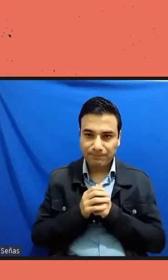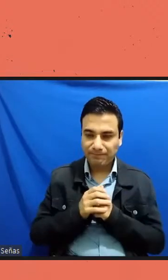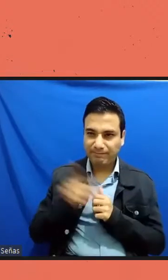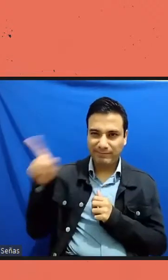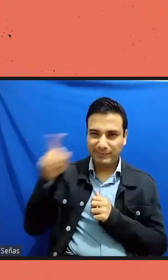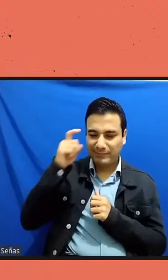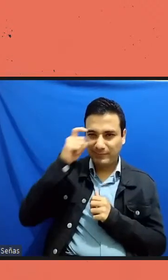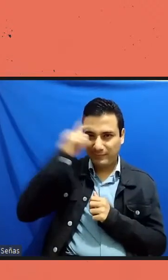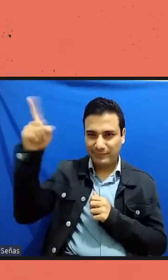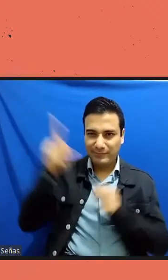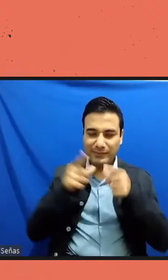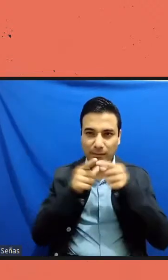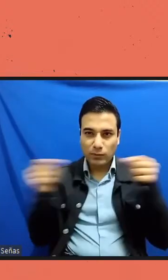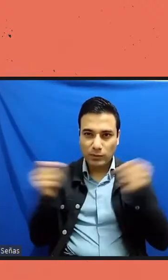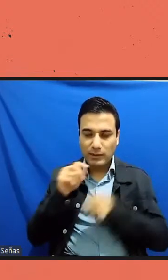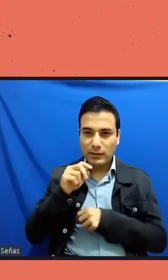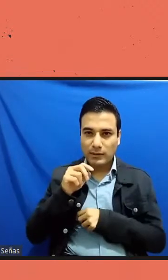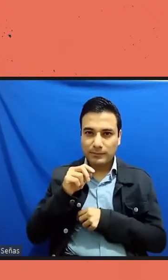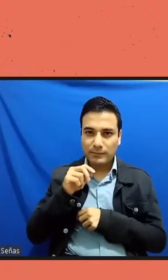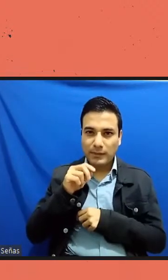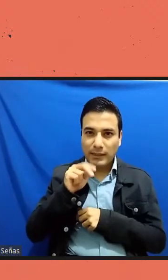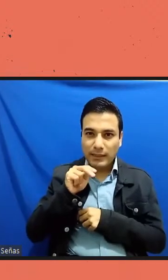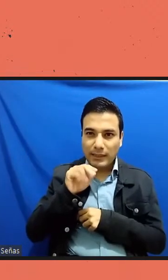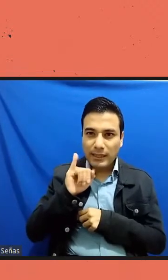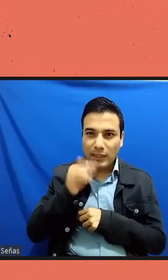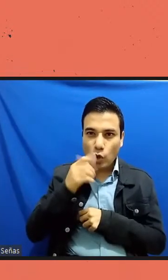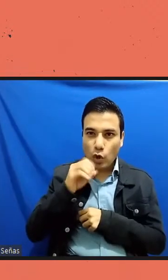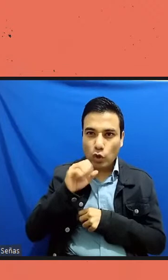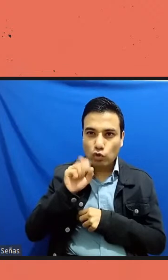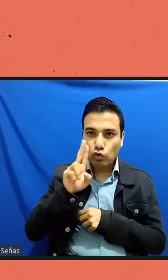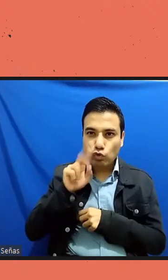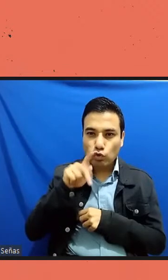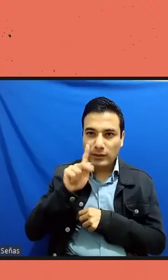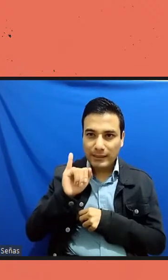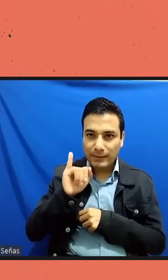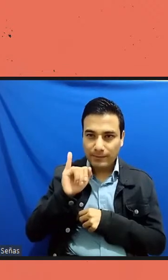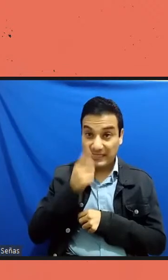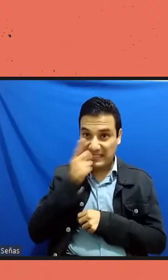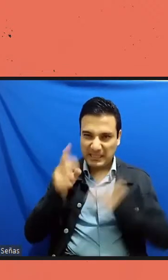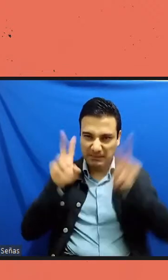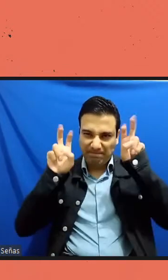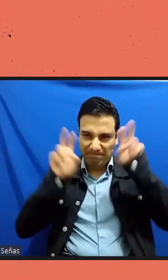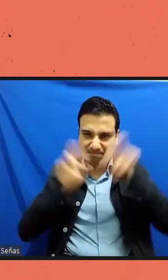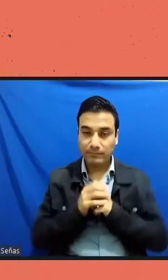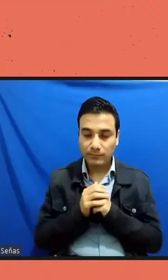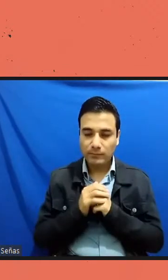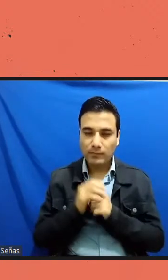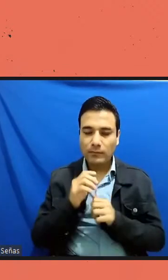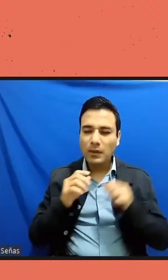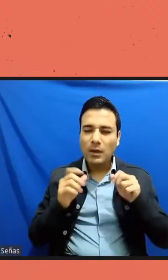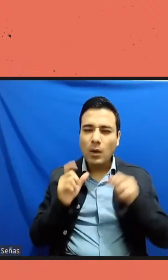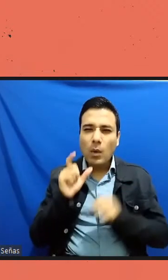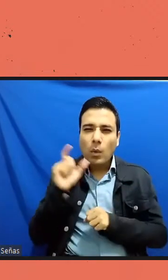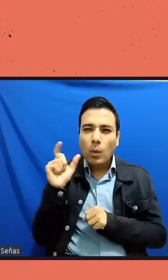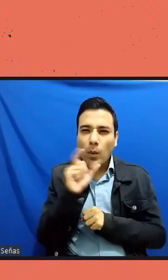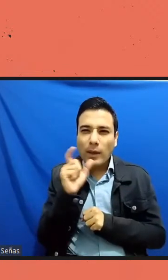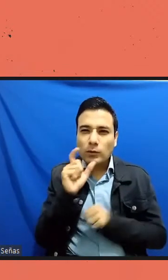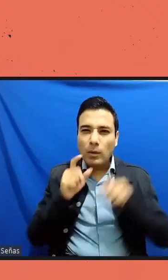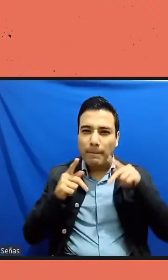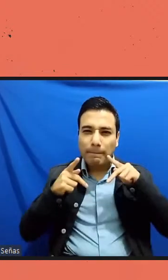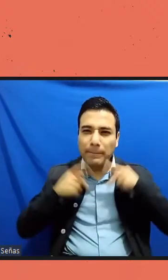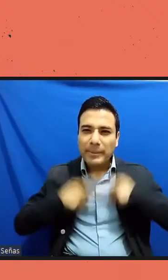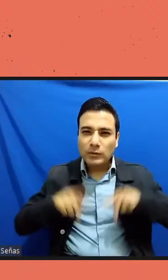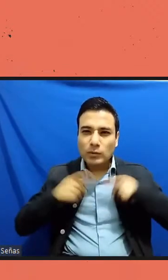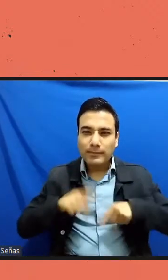Rinosuki Akutagawa que expresa algo así como que cuando alguien se cruza con un desvalido